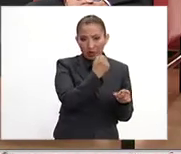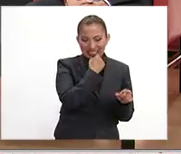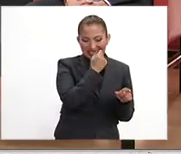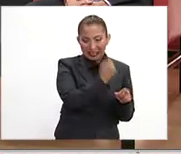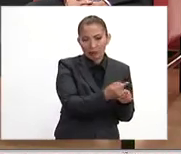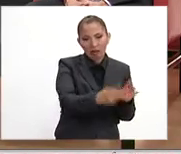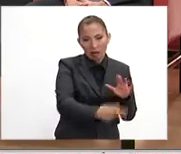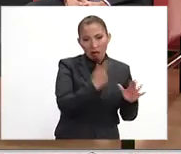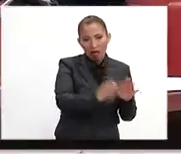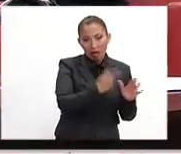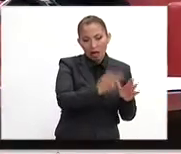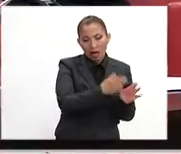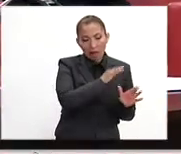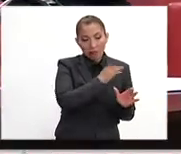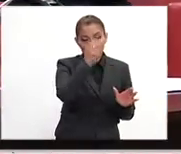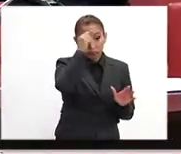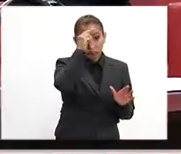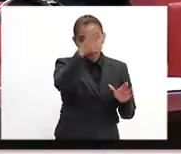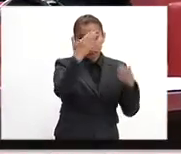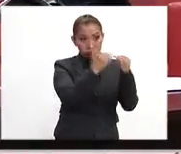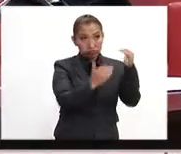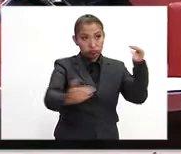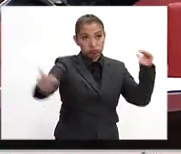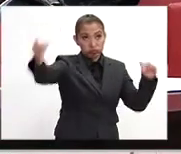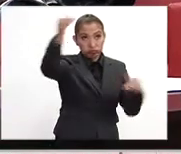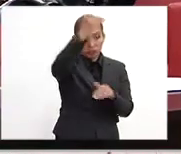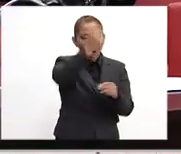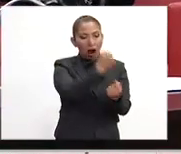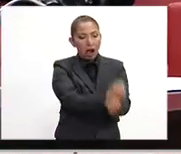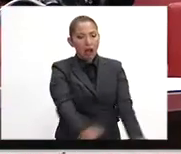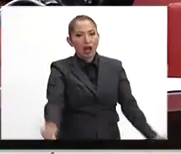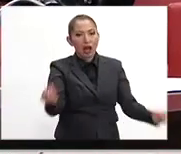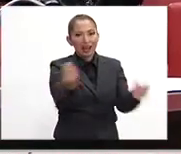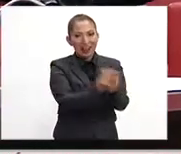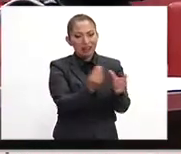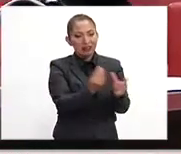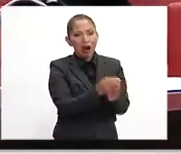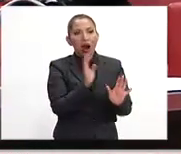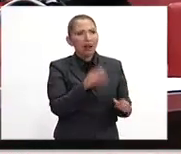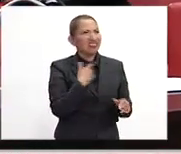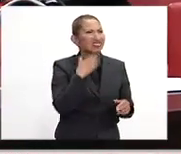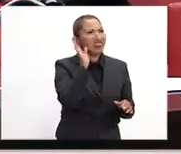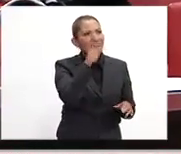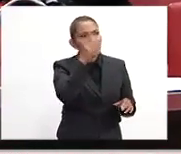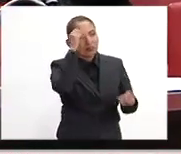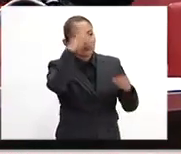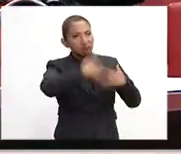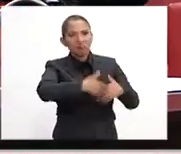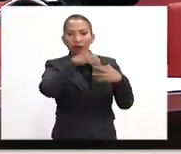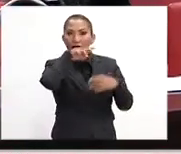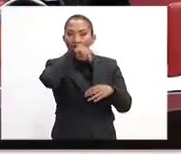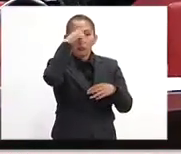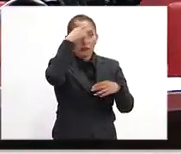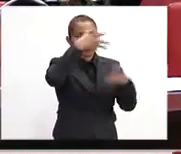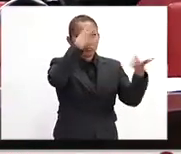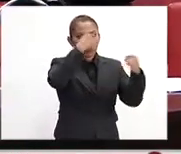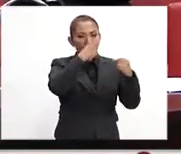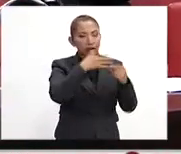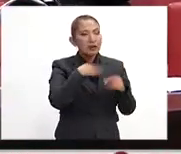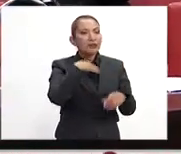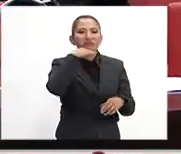un niño que muchas veces tiene una capacidad intelectual muy alta, se aburre en clases, y por lo mismo que se aburre, se